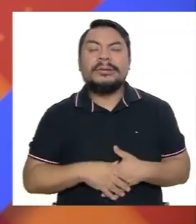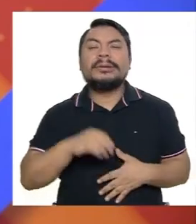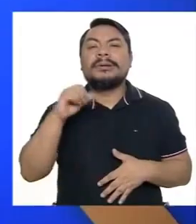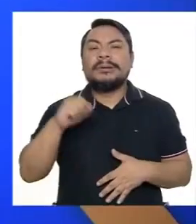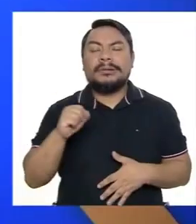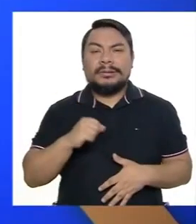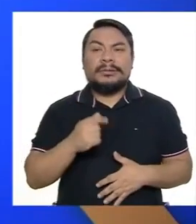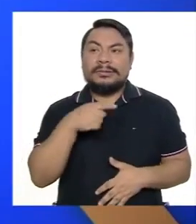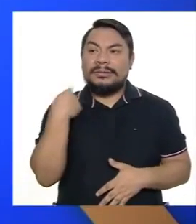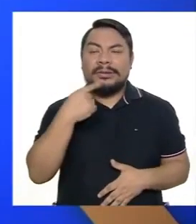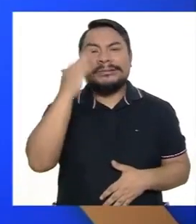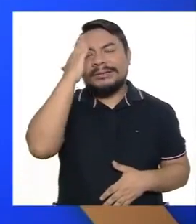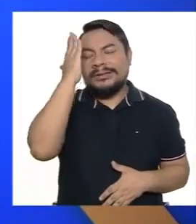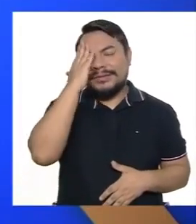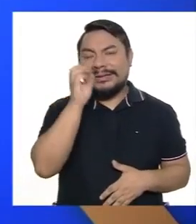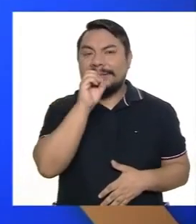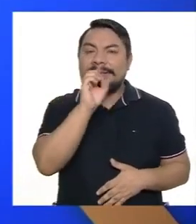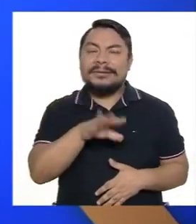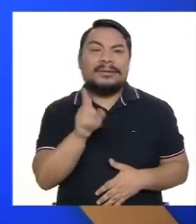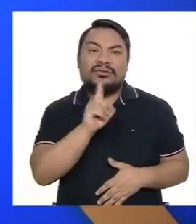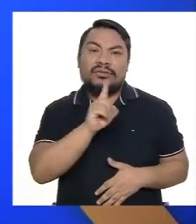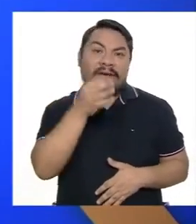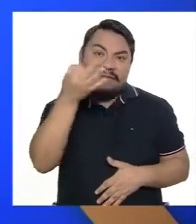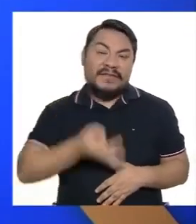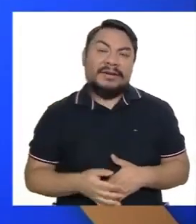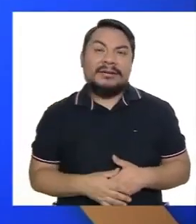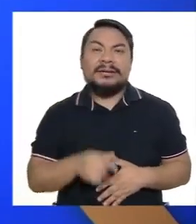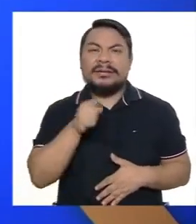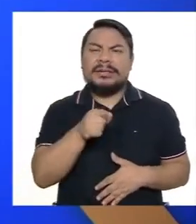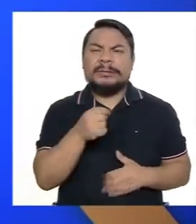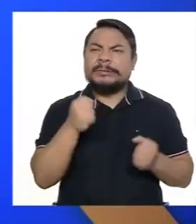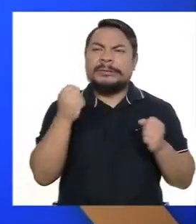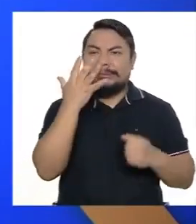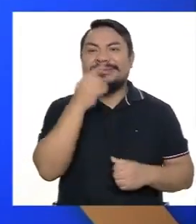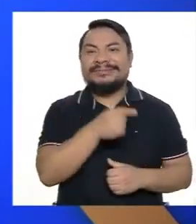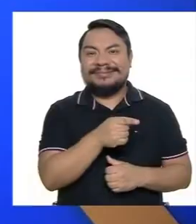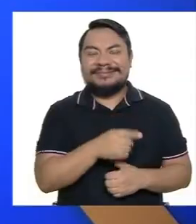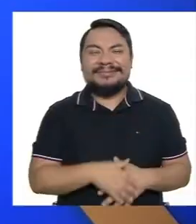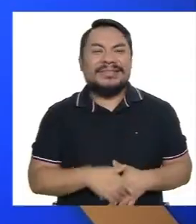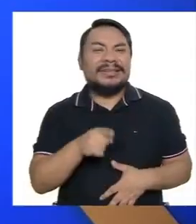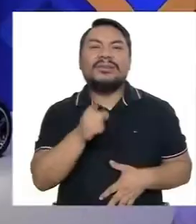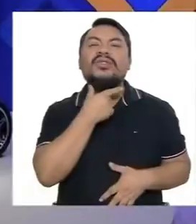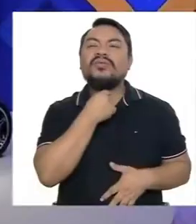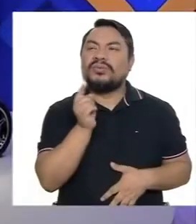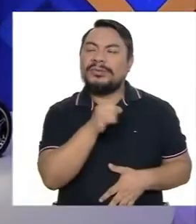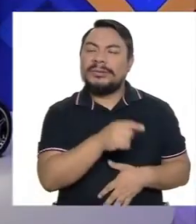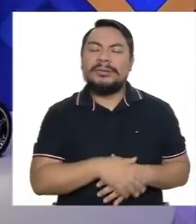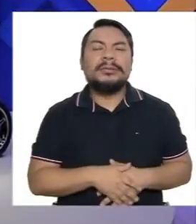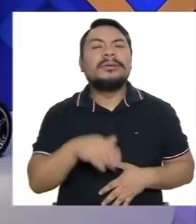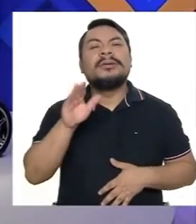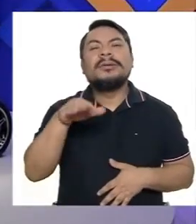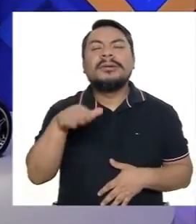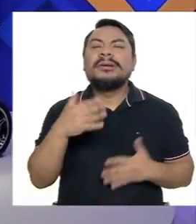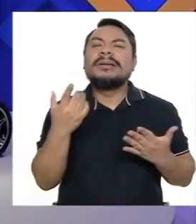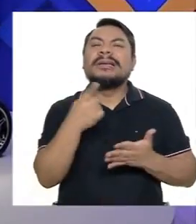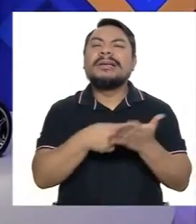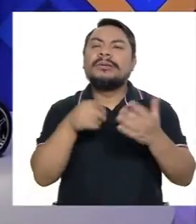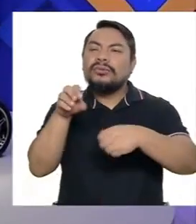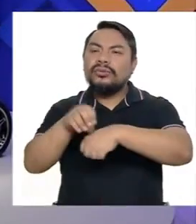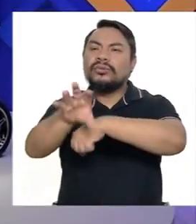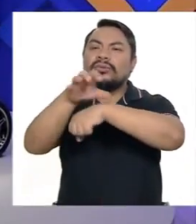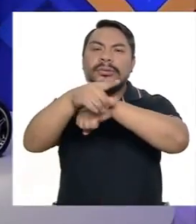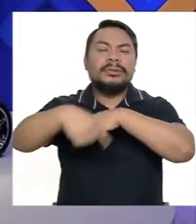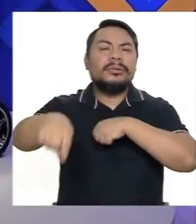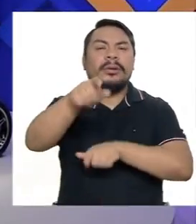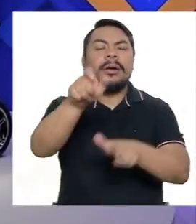Y además, él sabía que lo que le estábamos diciendo no era verdad. Estaba muy mal. Entonces, eso no le gustó. Así es. ¿Qué recomendaciones podría